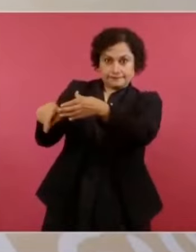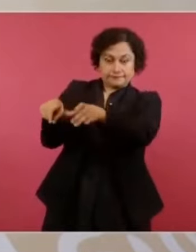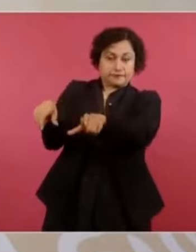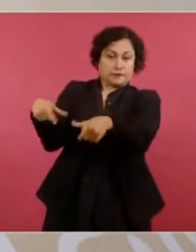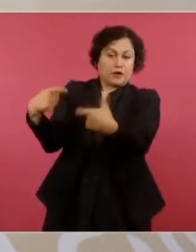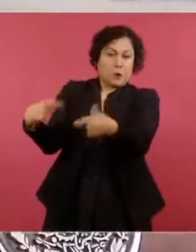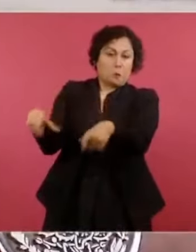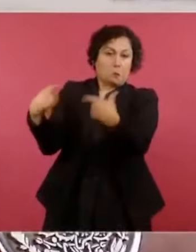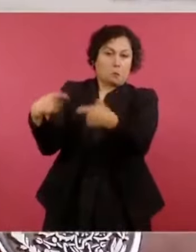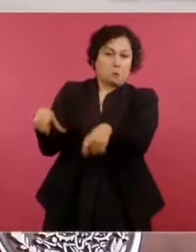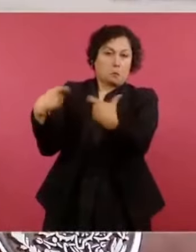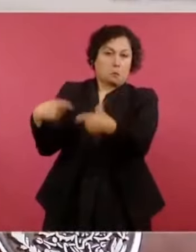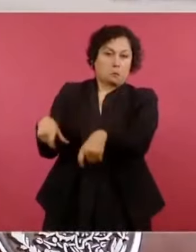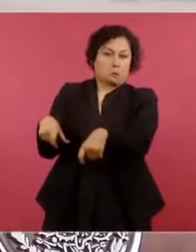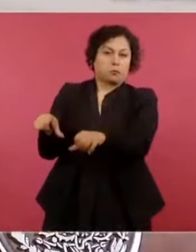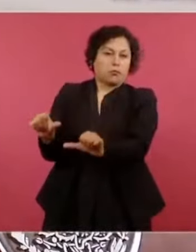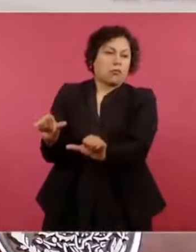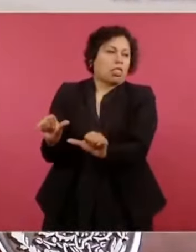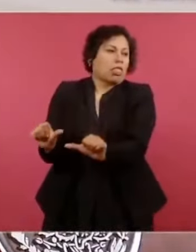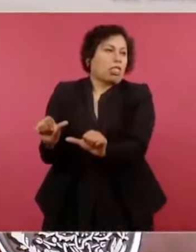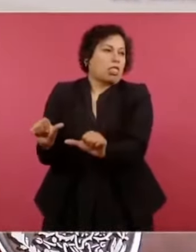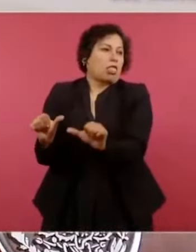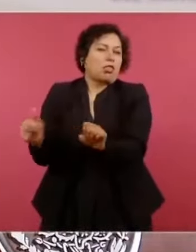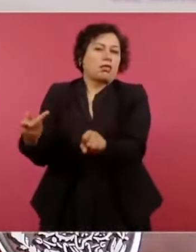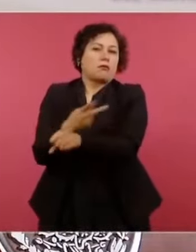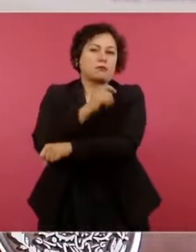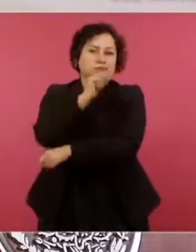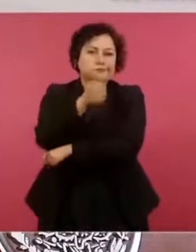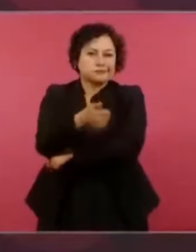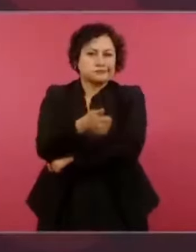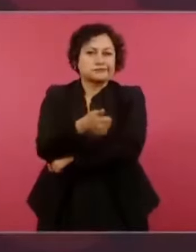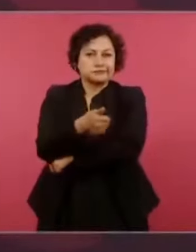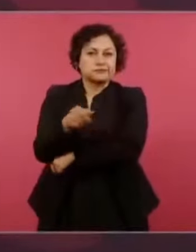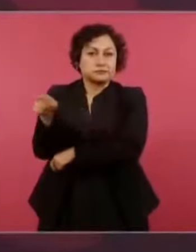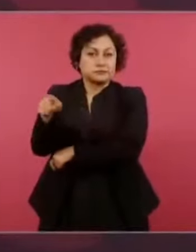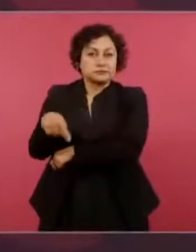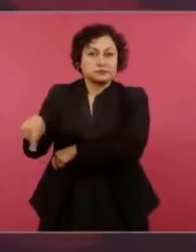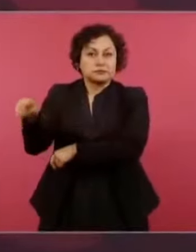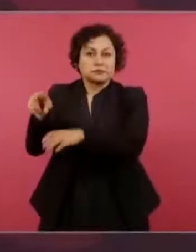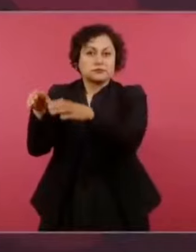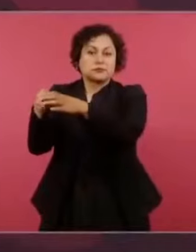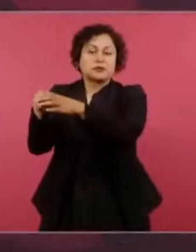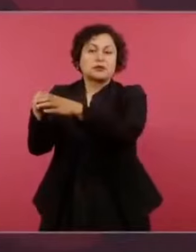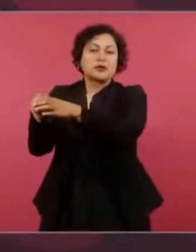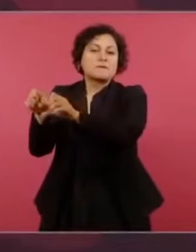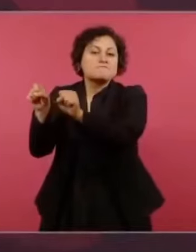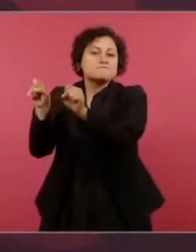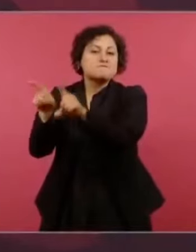legitimar un gobierno corrupto